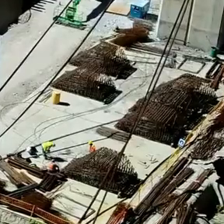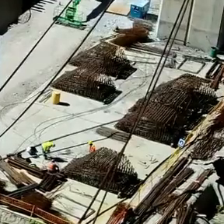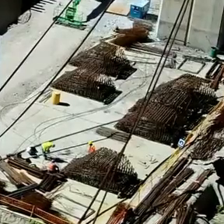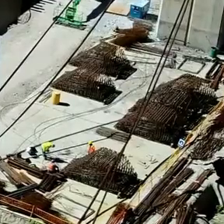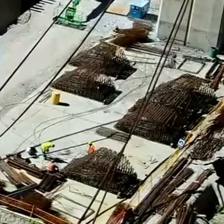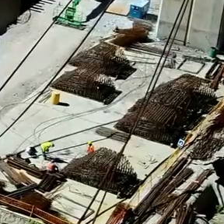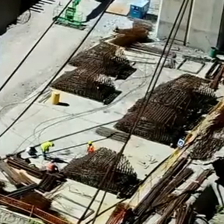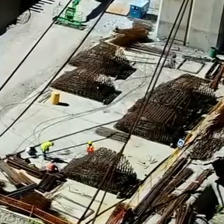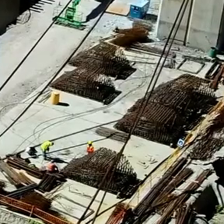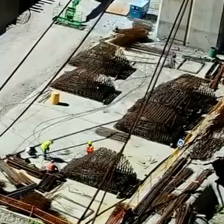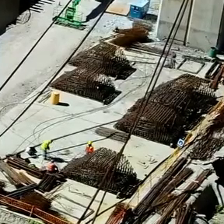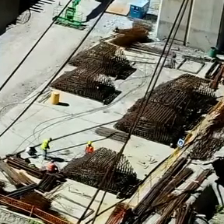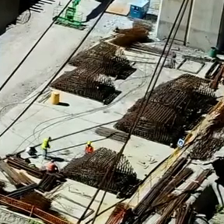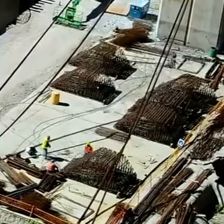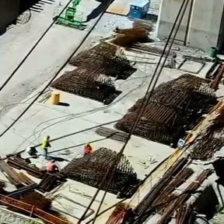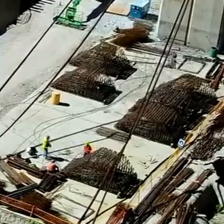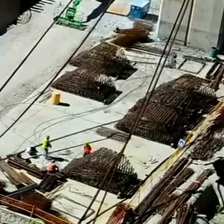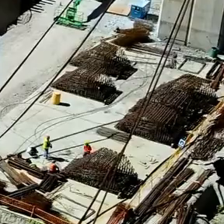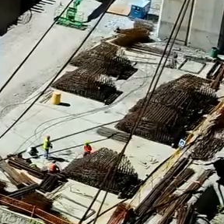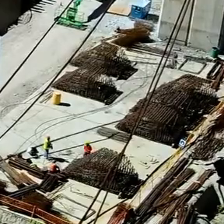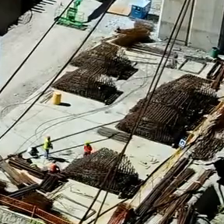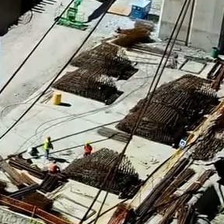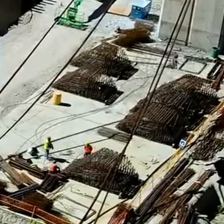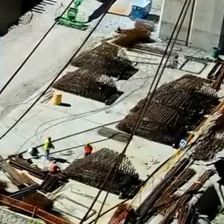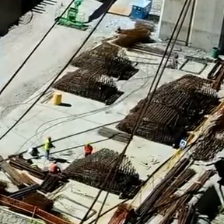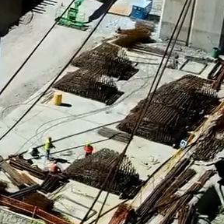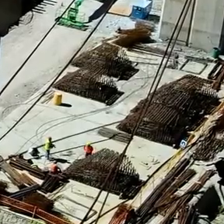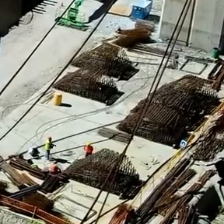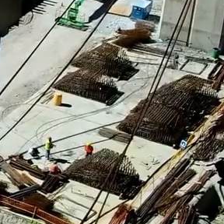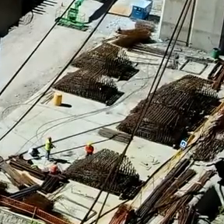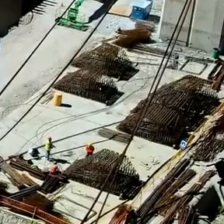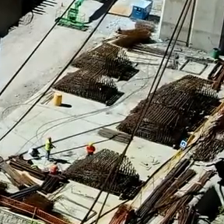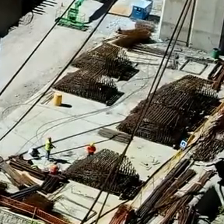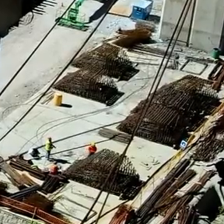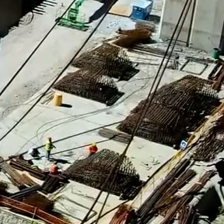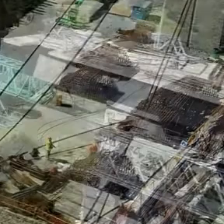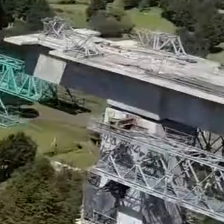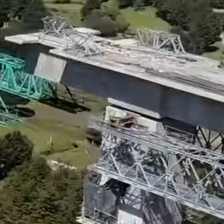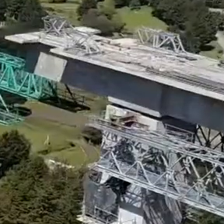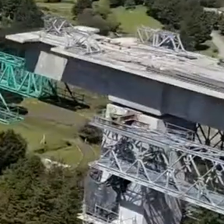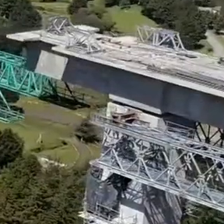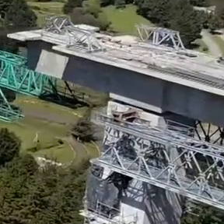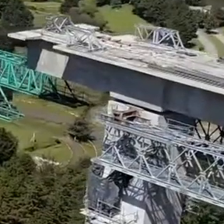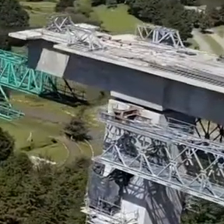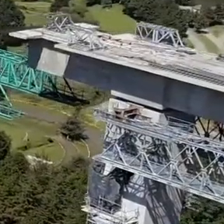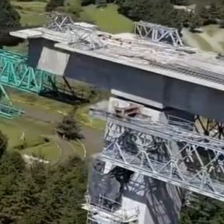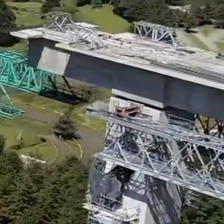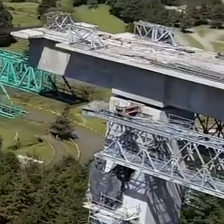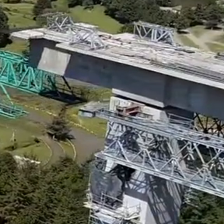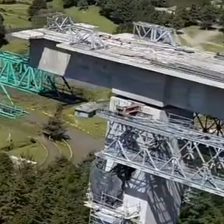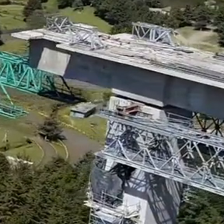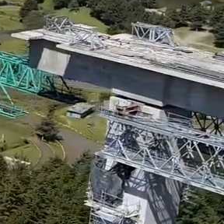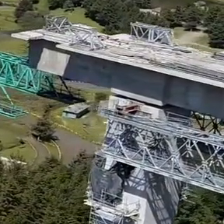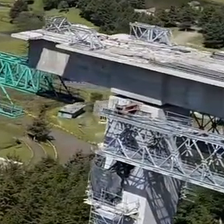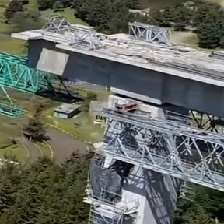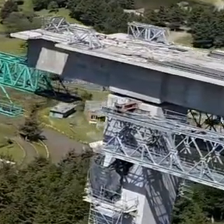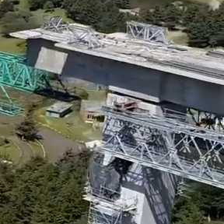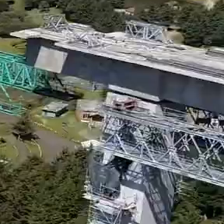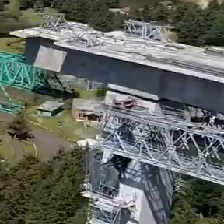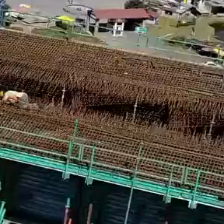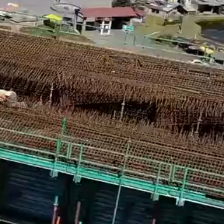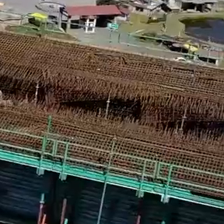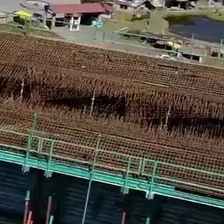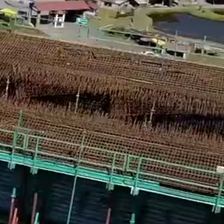32.6 kilómetros desde Sinacantepec hasta las terracerías 3. Viaducto 4. Se continúa con la